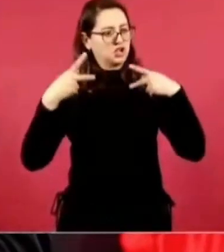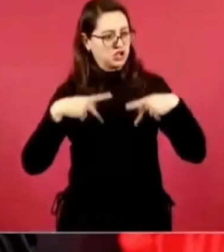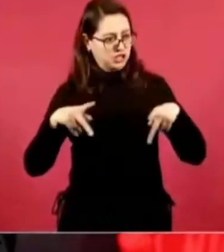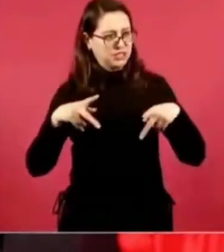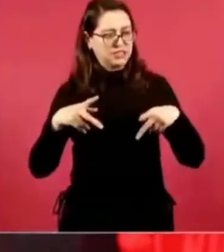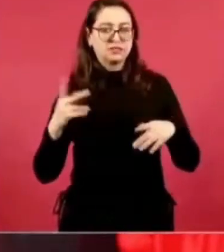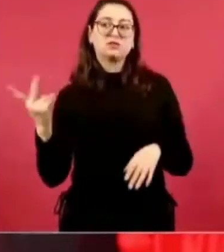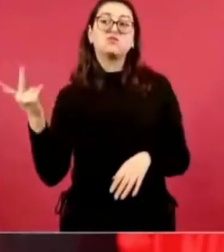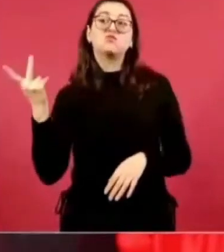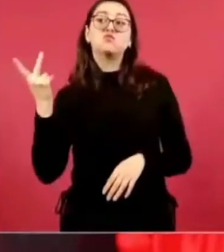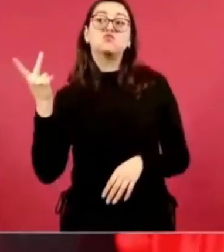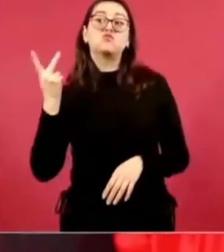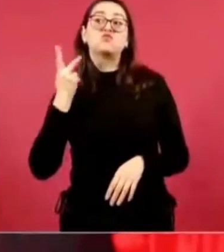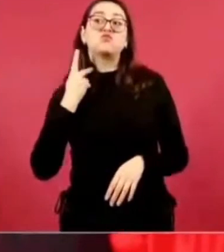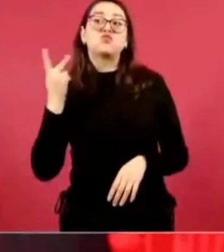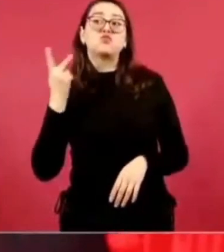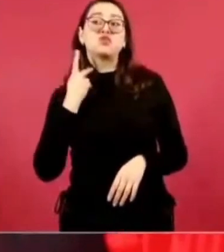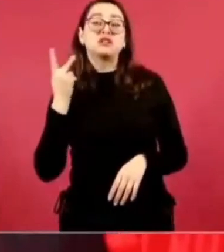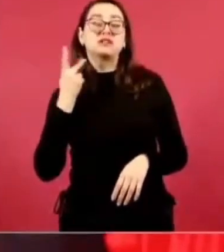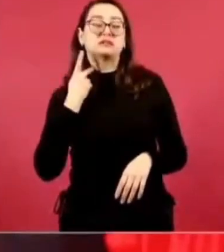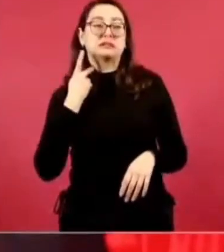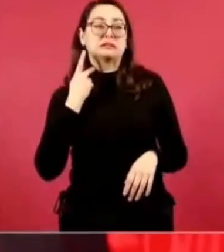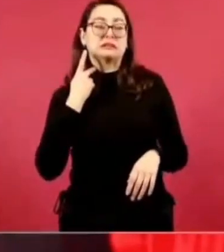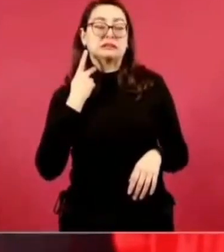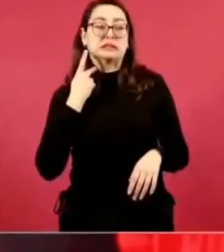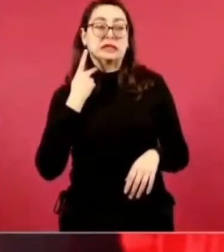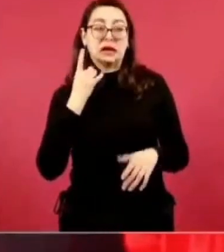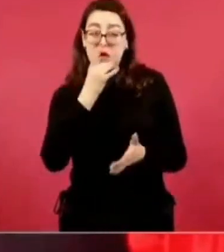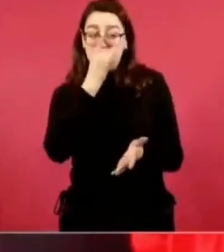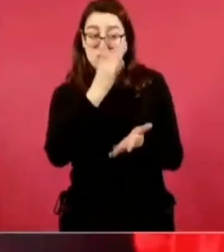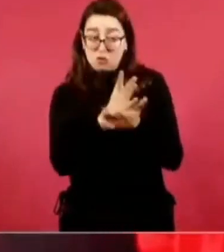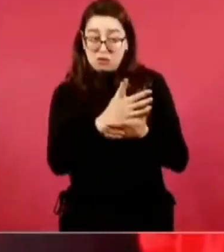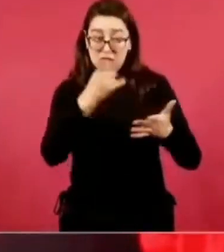tomar en cuenta el juicio práctico.